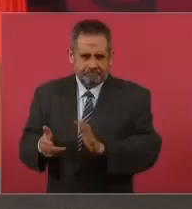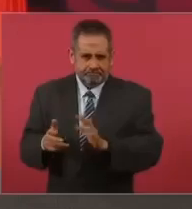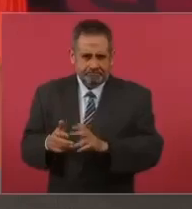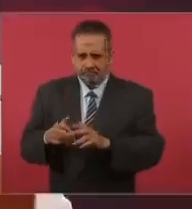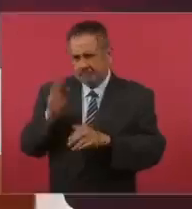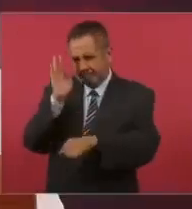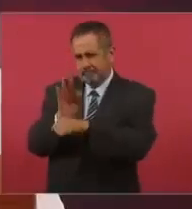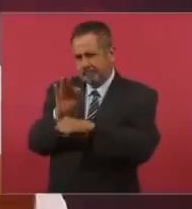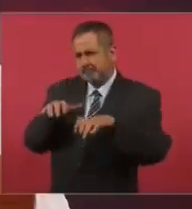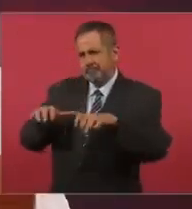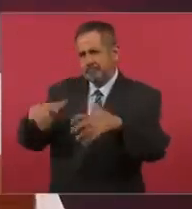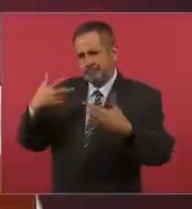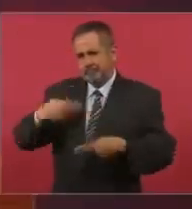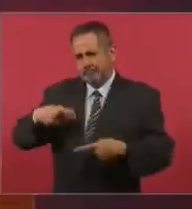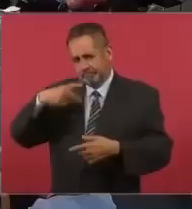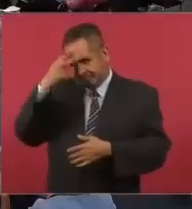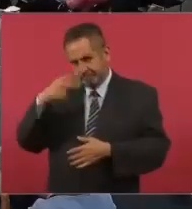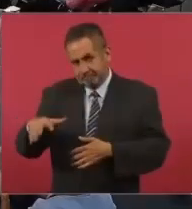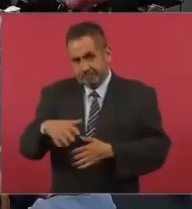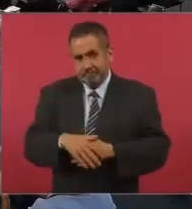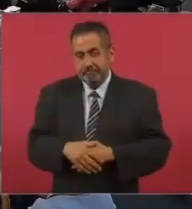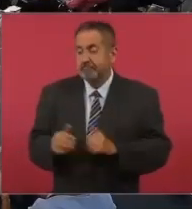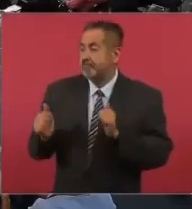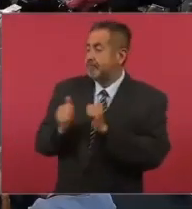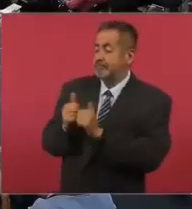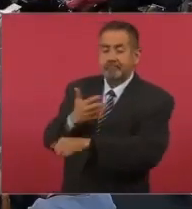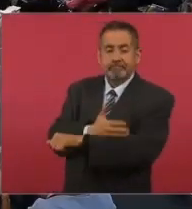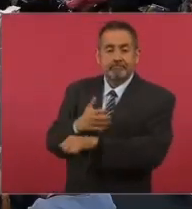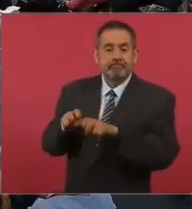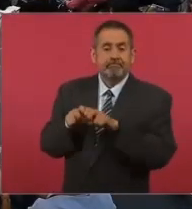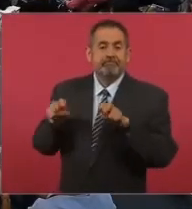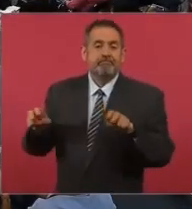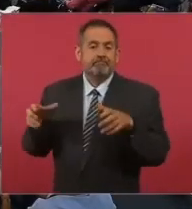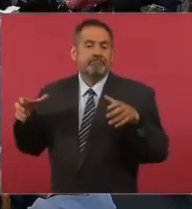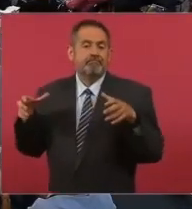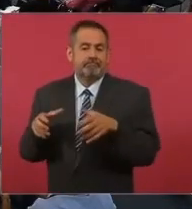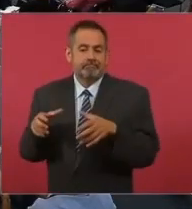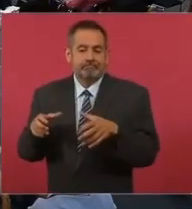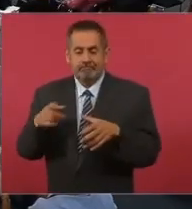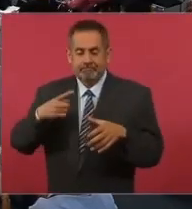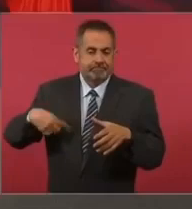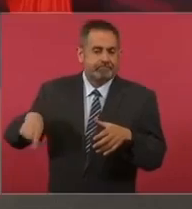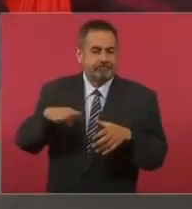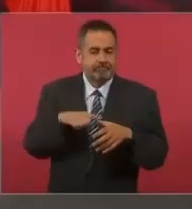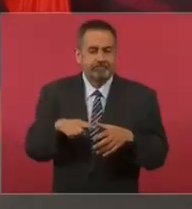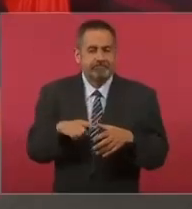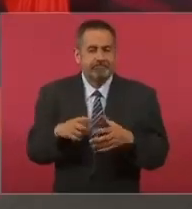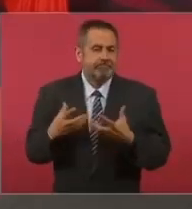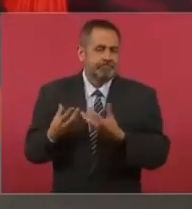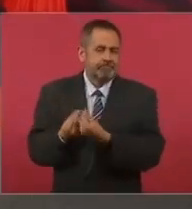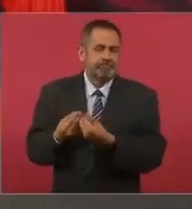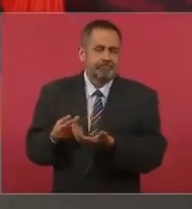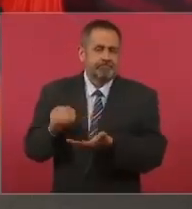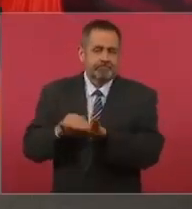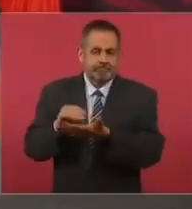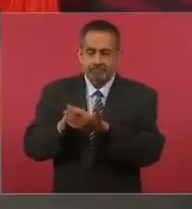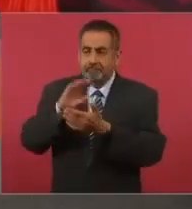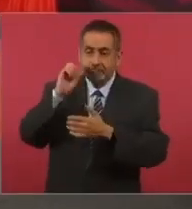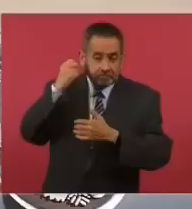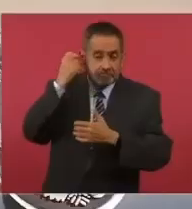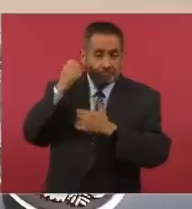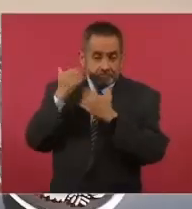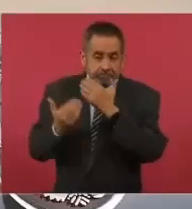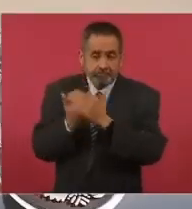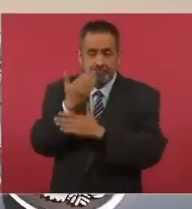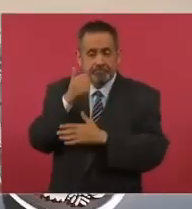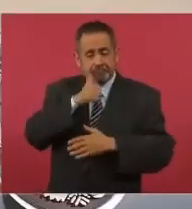a los mexicanos. Y también con mis compañeros de gabinete, pues, todas las mañanas,